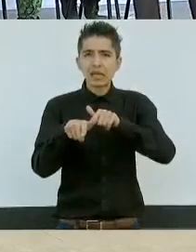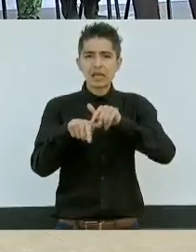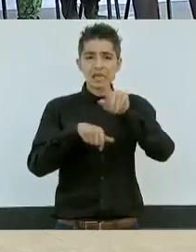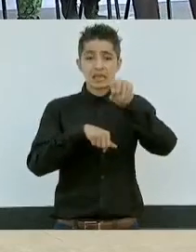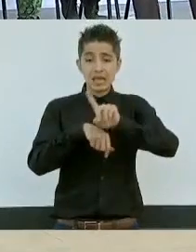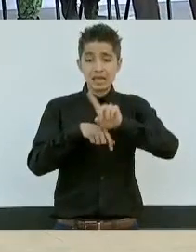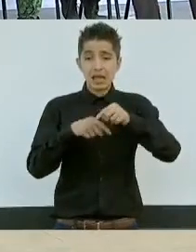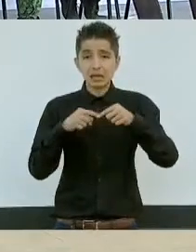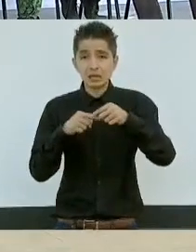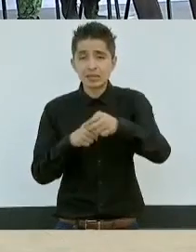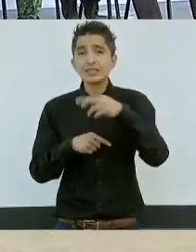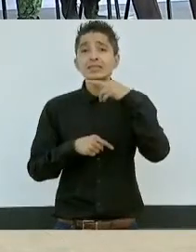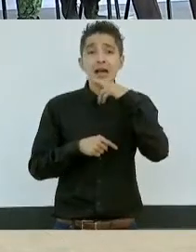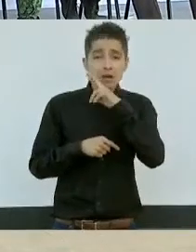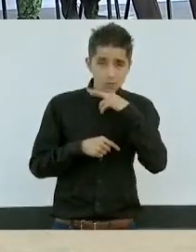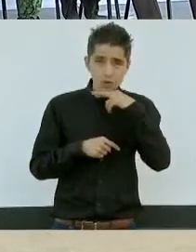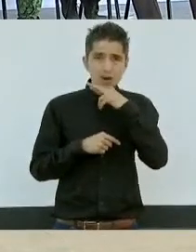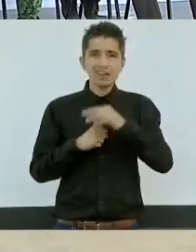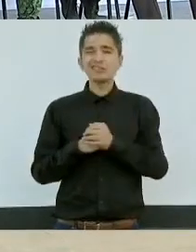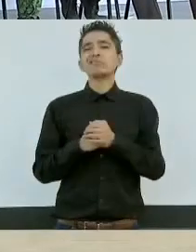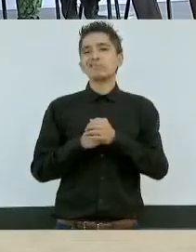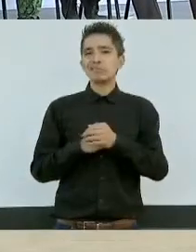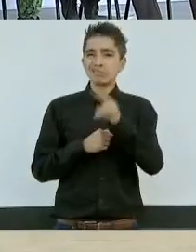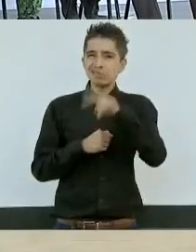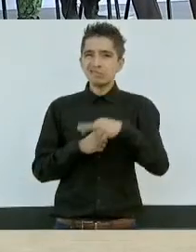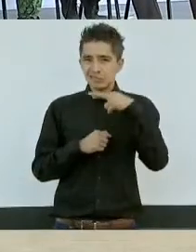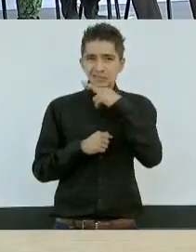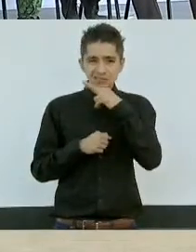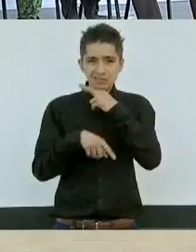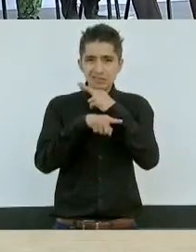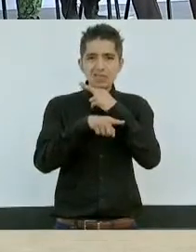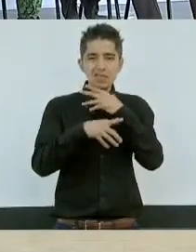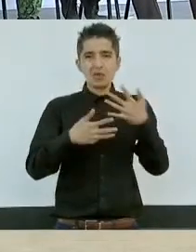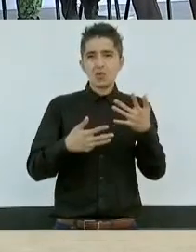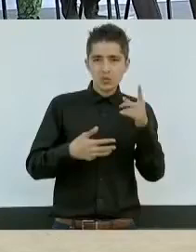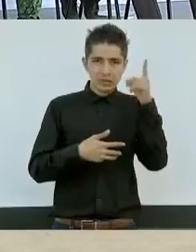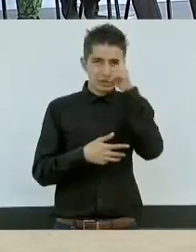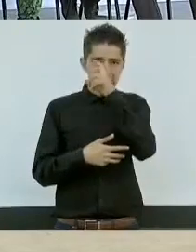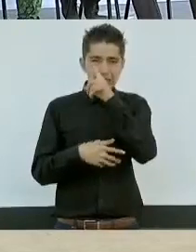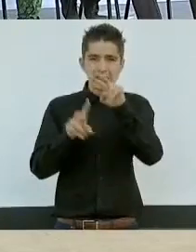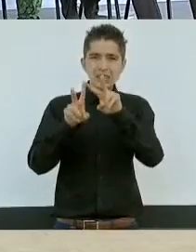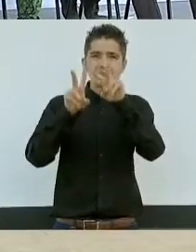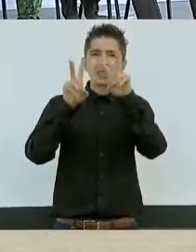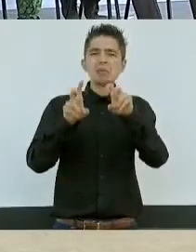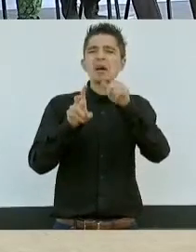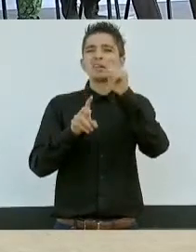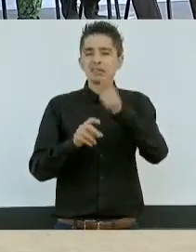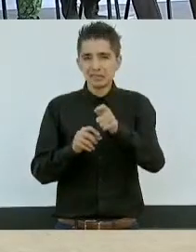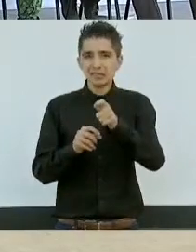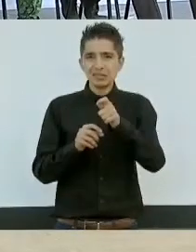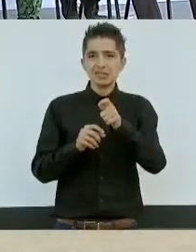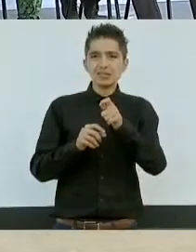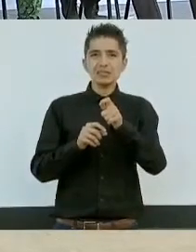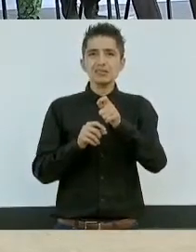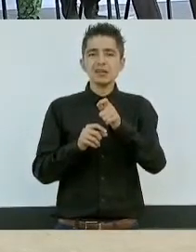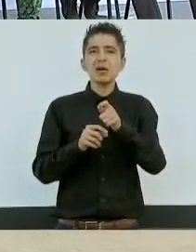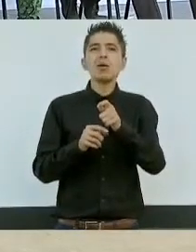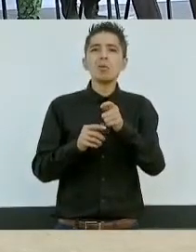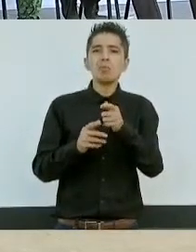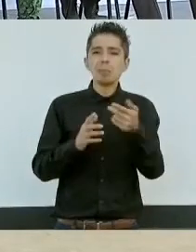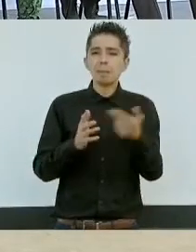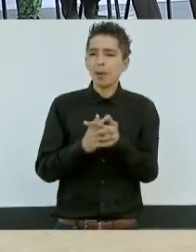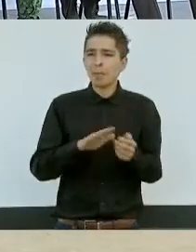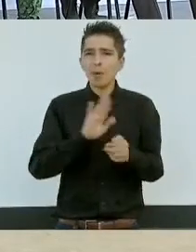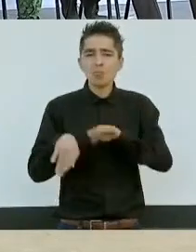días Zamora que es el foco rojo para nosotros en materia de sobre todo de homicidios